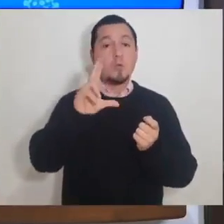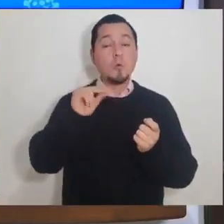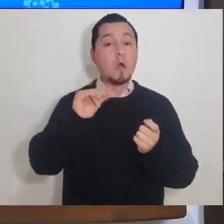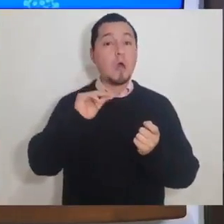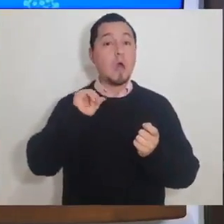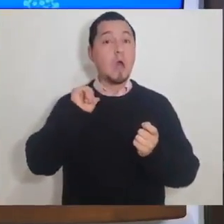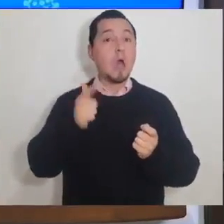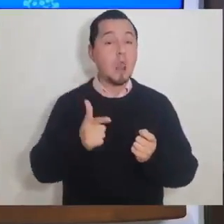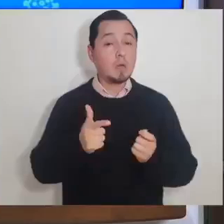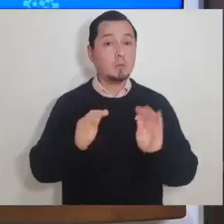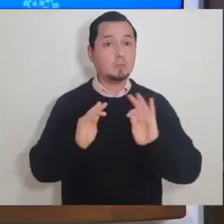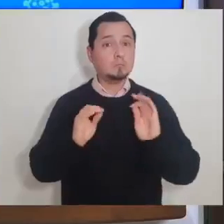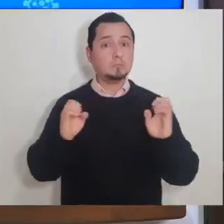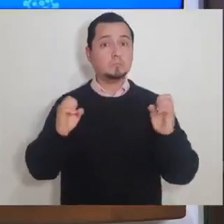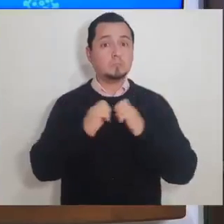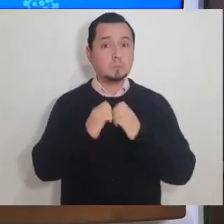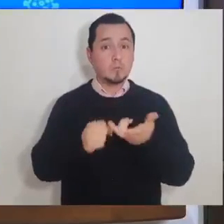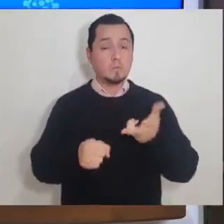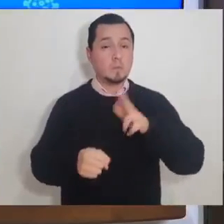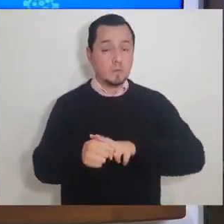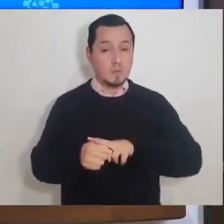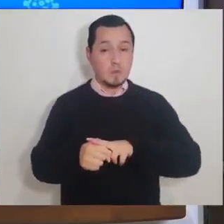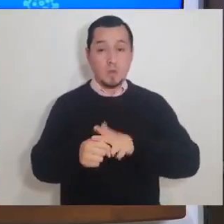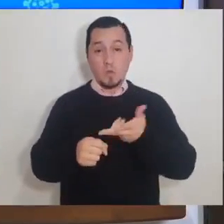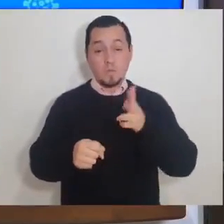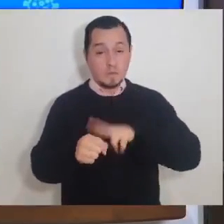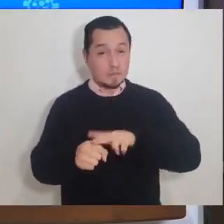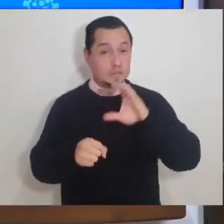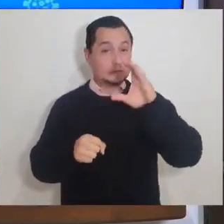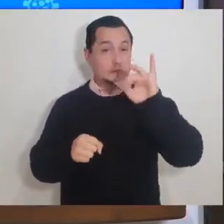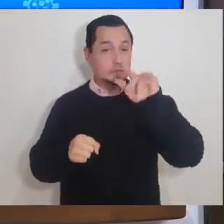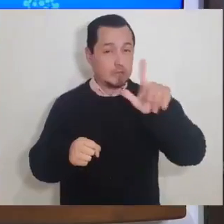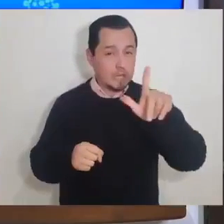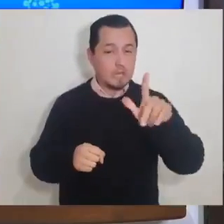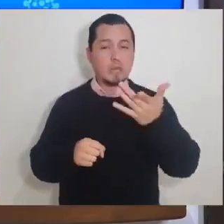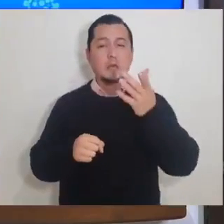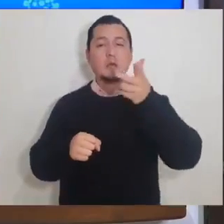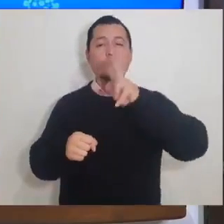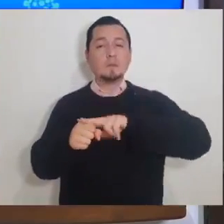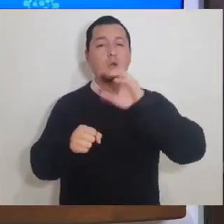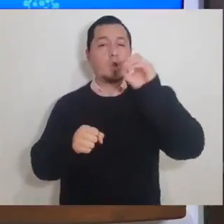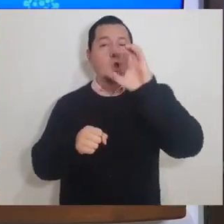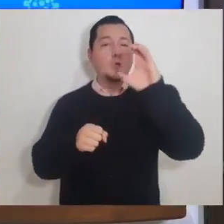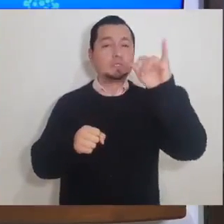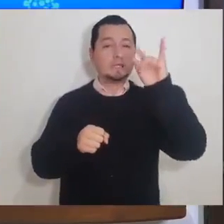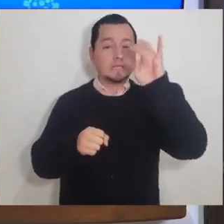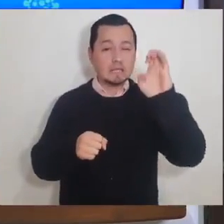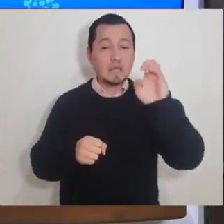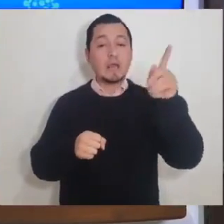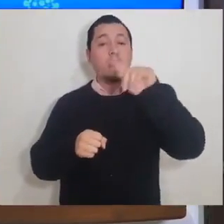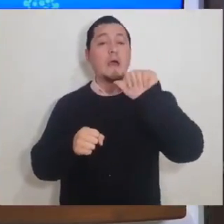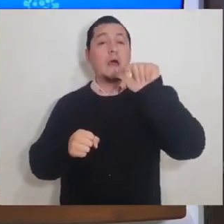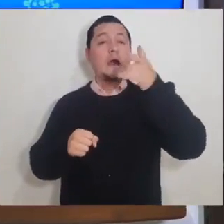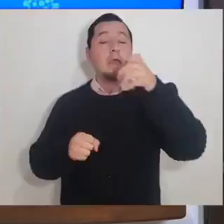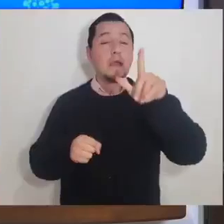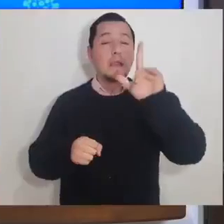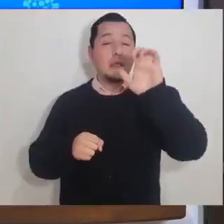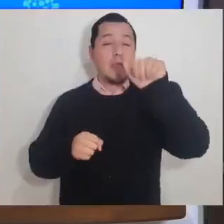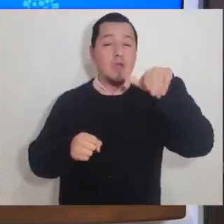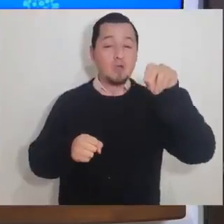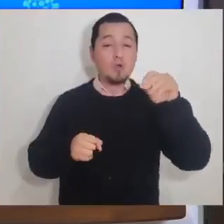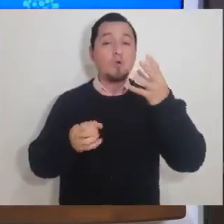ofrecer de toda nuestra capacidad hospitalaria en hospitales civiles, Hospital General de Occidente y el Hospital Ángel Año,